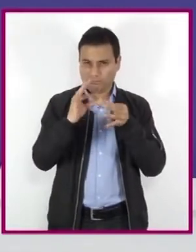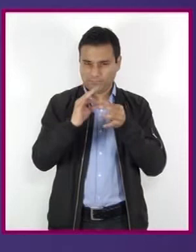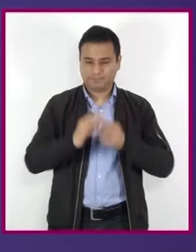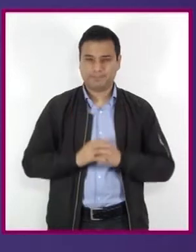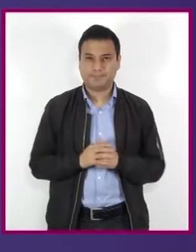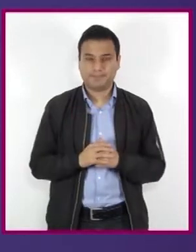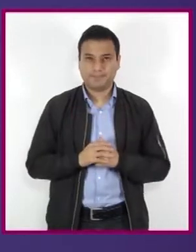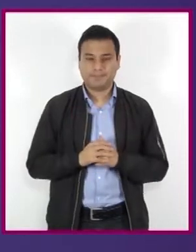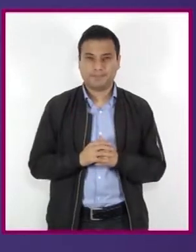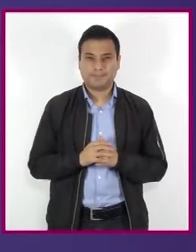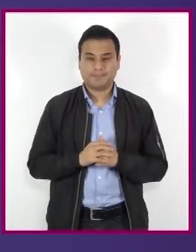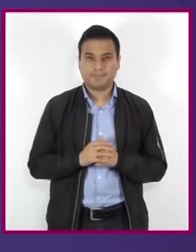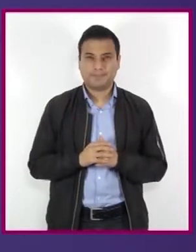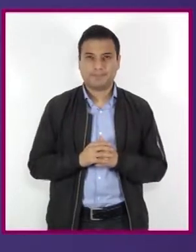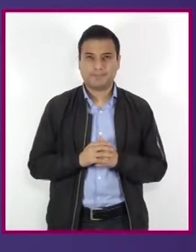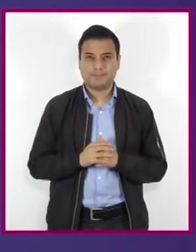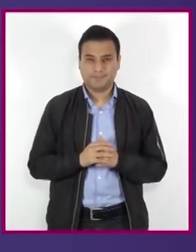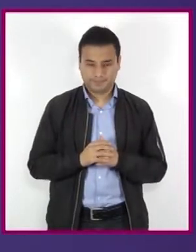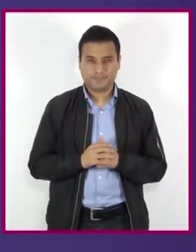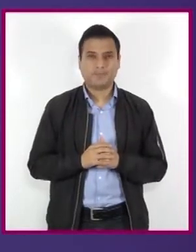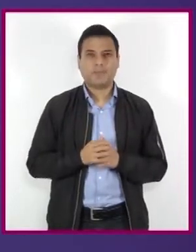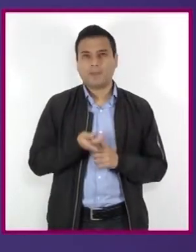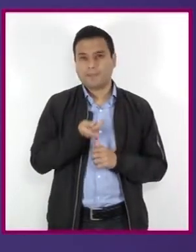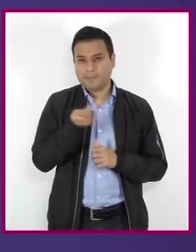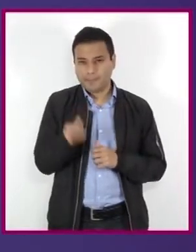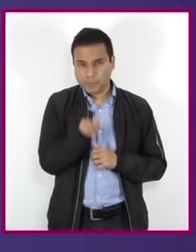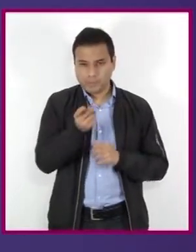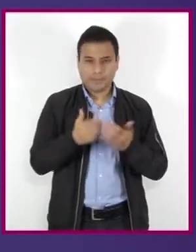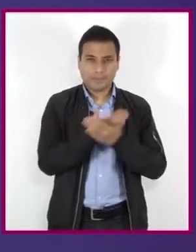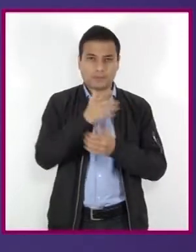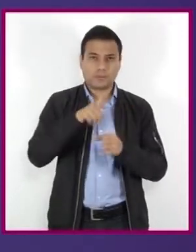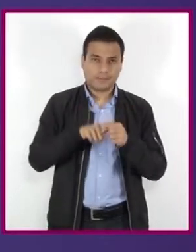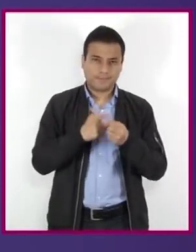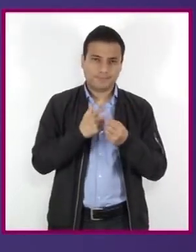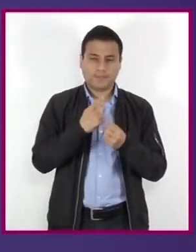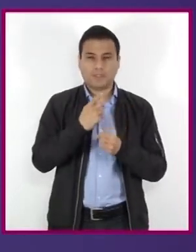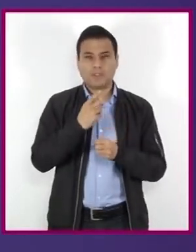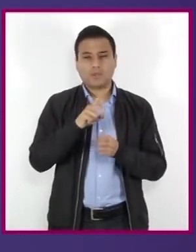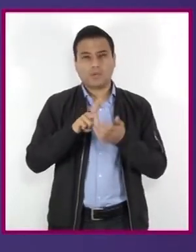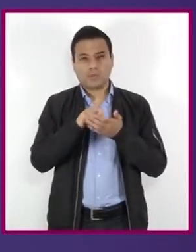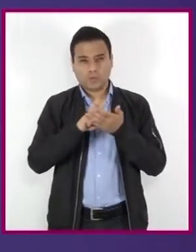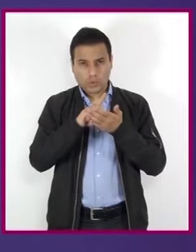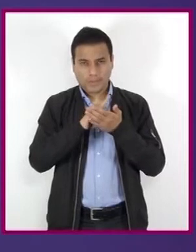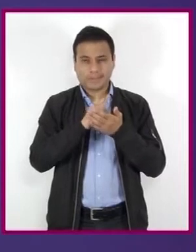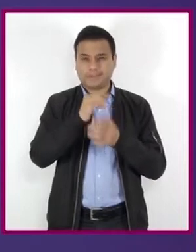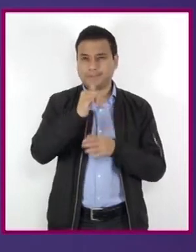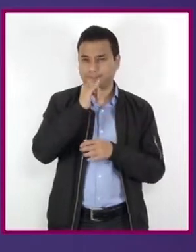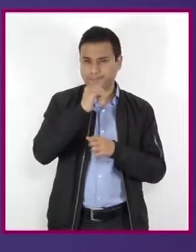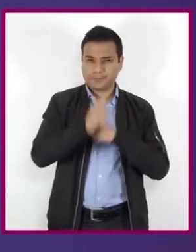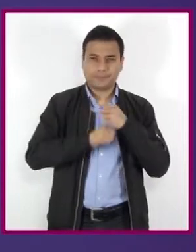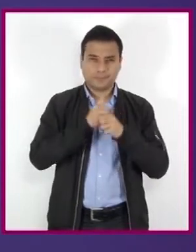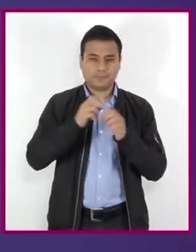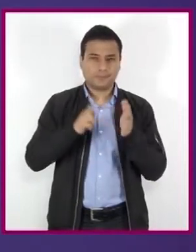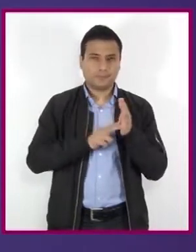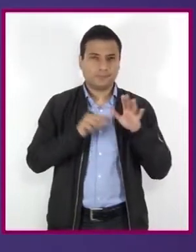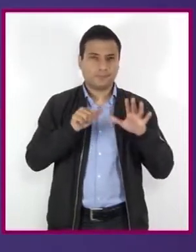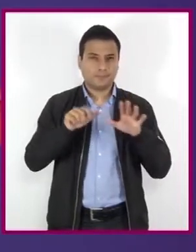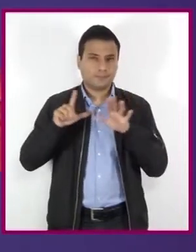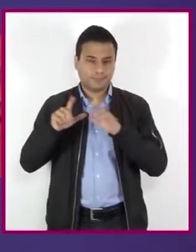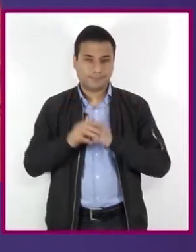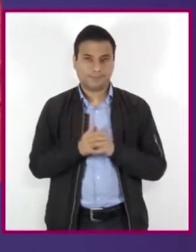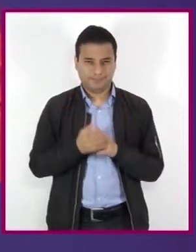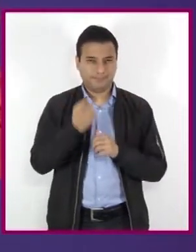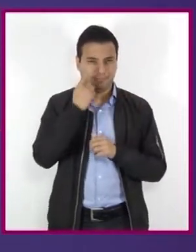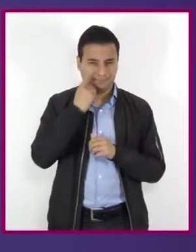reto. Por medio de la encuesta nacional de consumo de drogas, alcohol y tabaco 2016-2017 se estimaron los